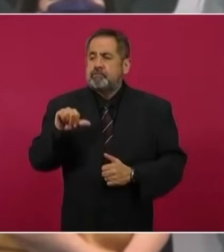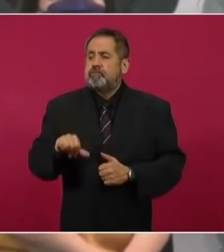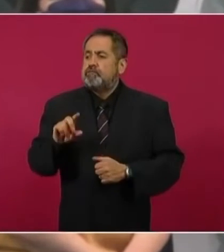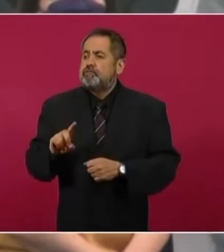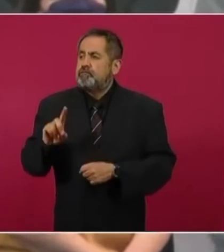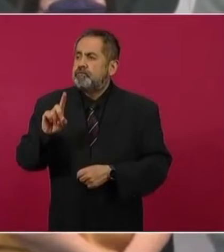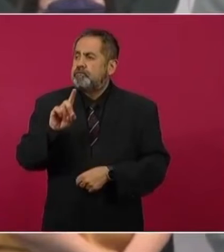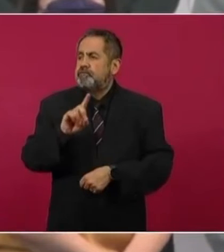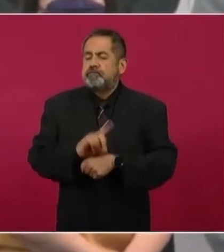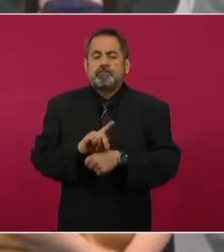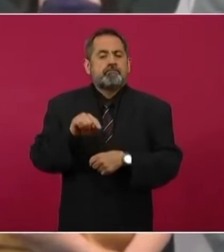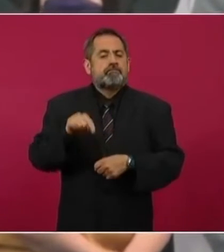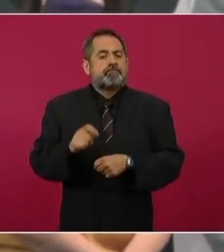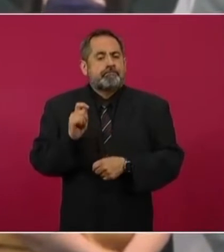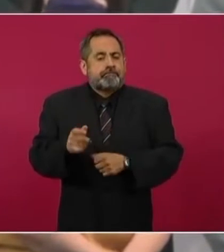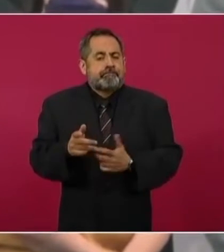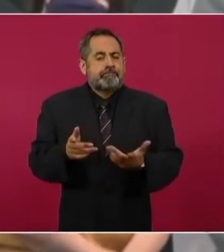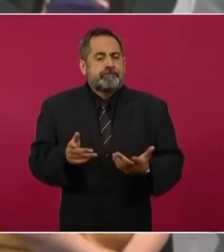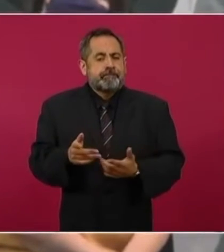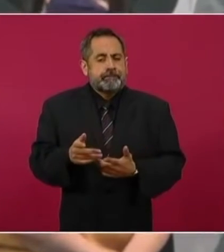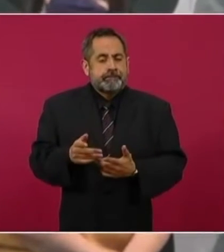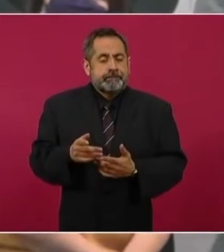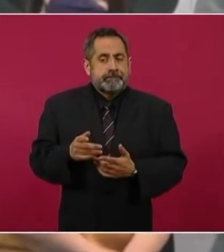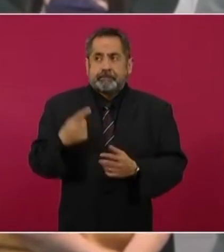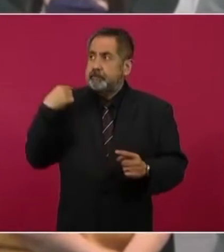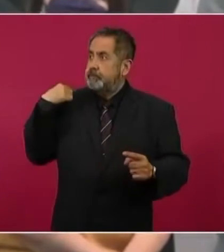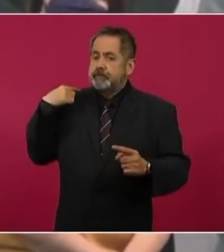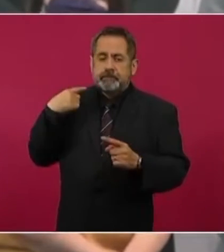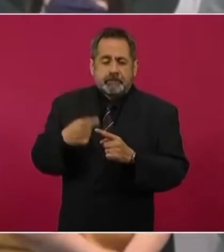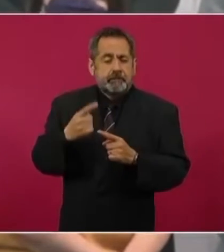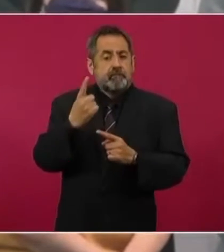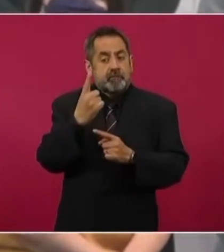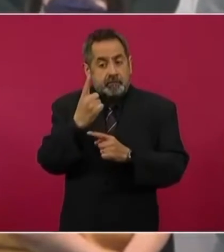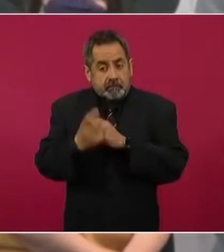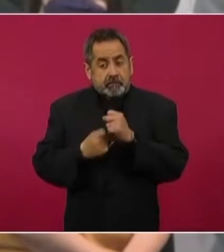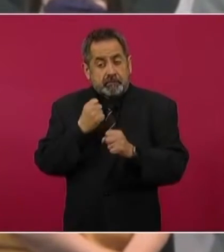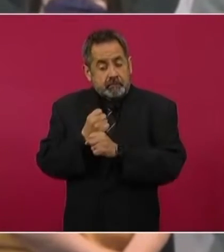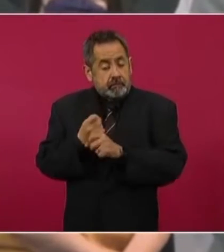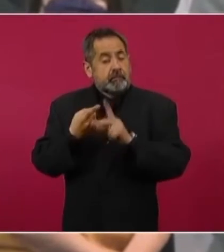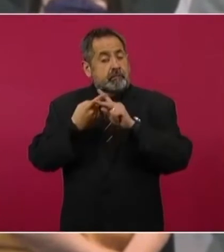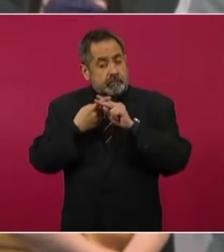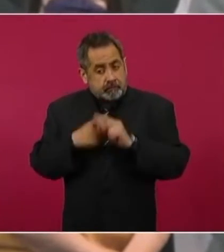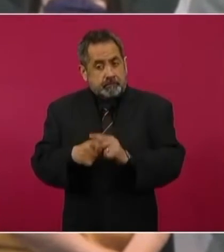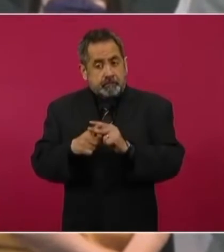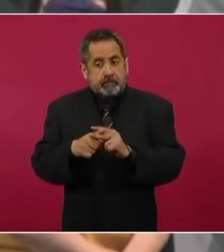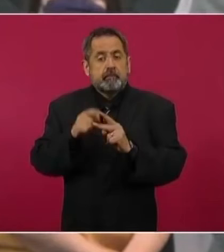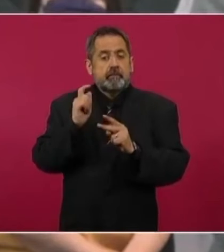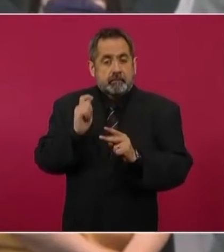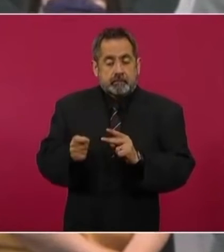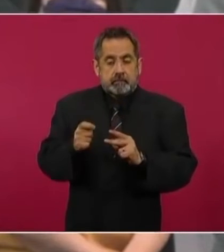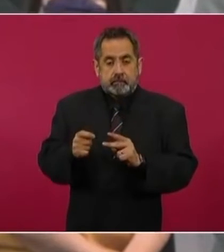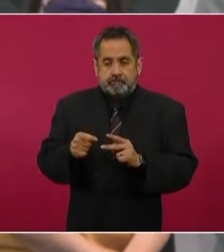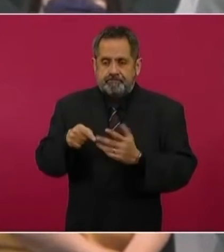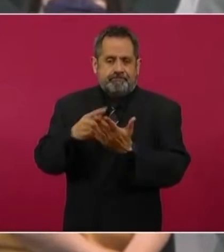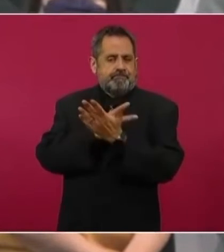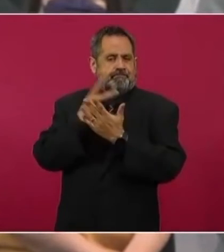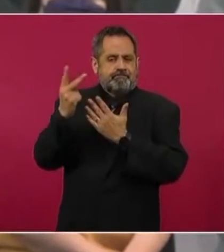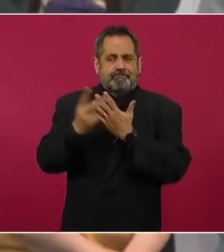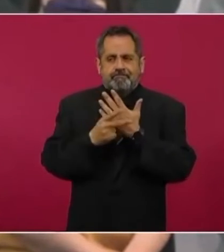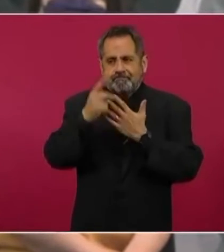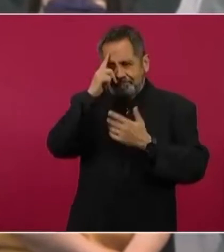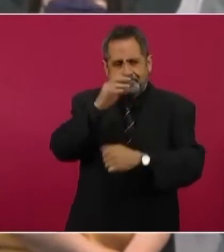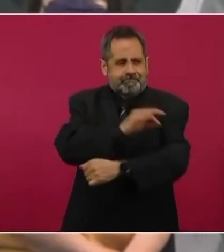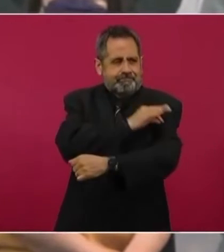fíjense ustedes, se cumple precisamente un año del inicio de este programa de